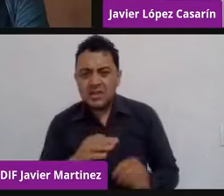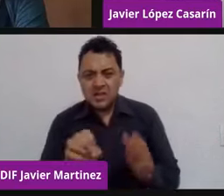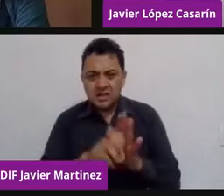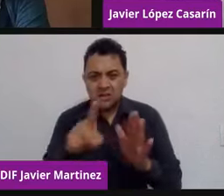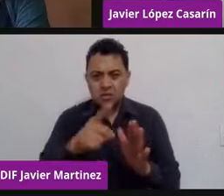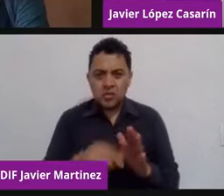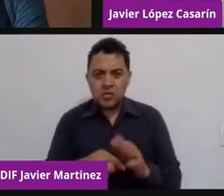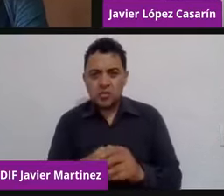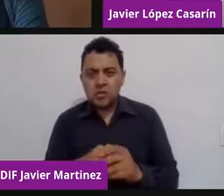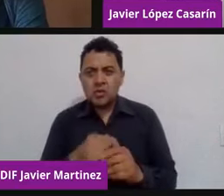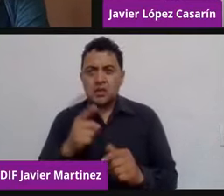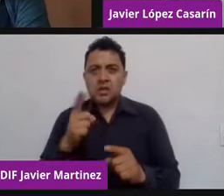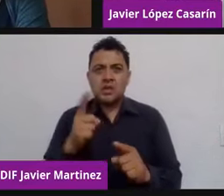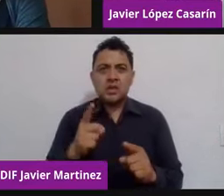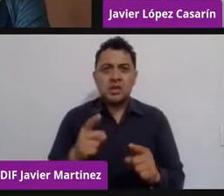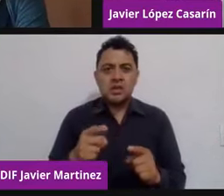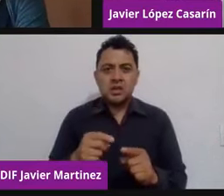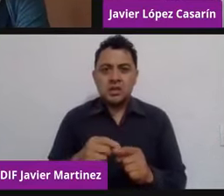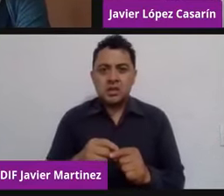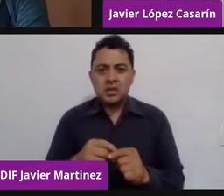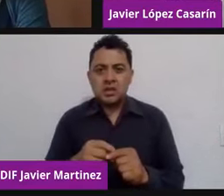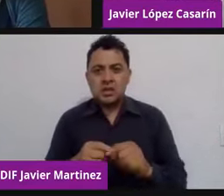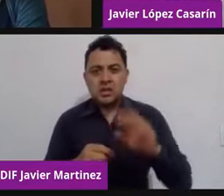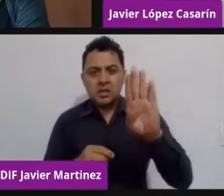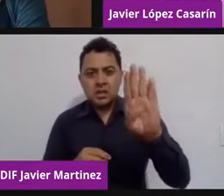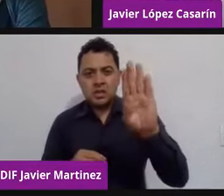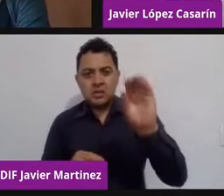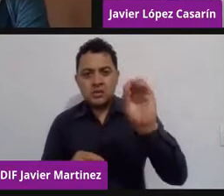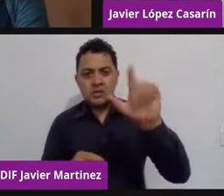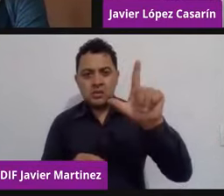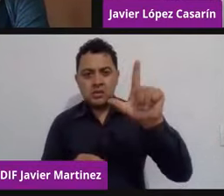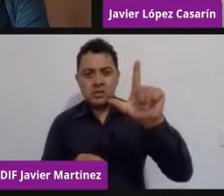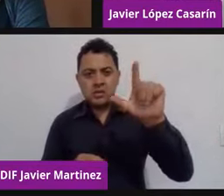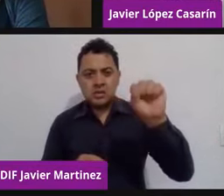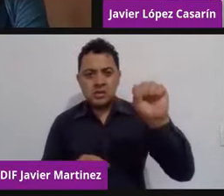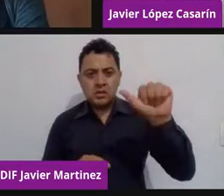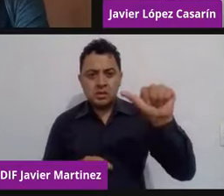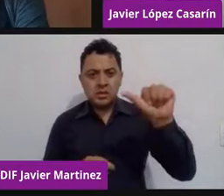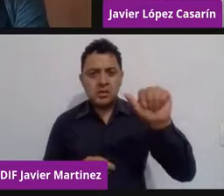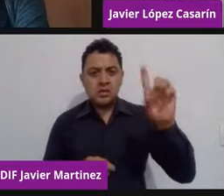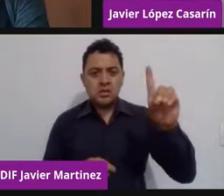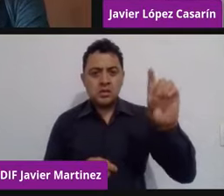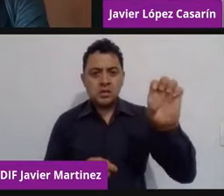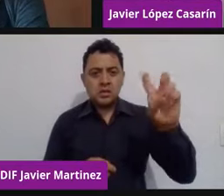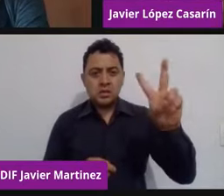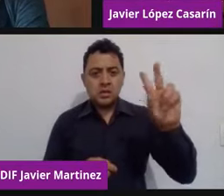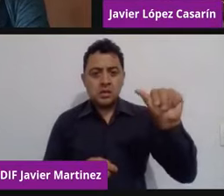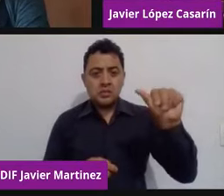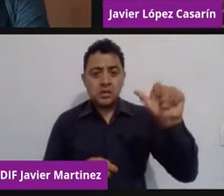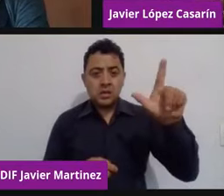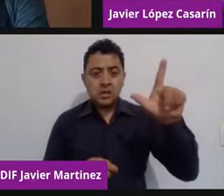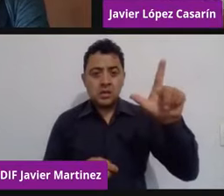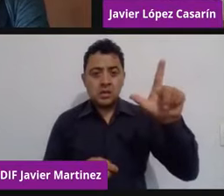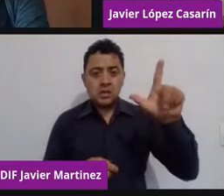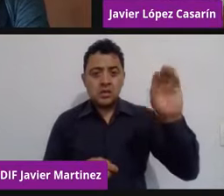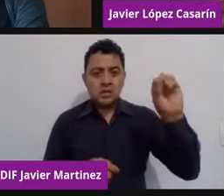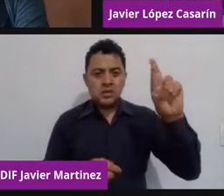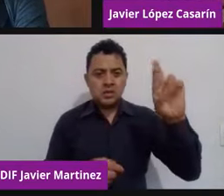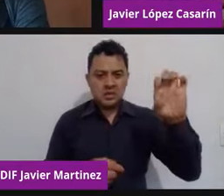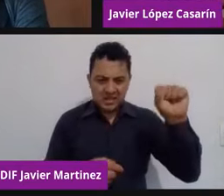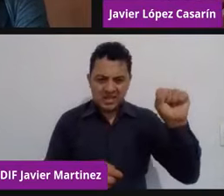lo ves en acciones, lo ves en que ya genera riqueza, ya tiene personalidades que las